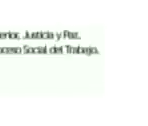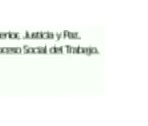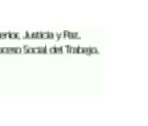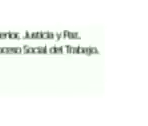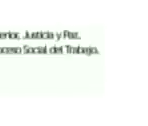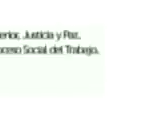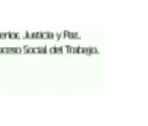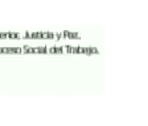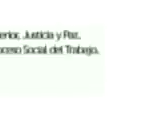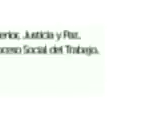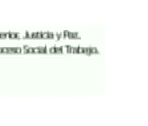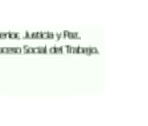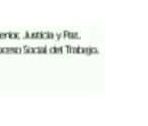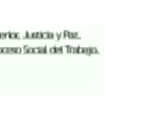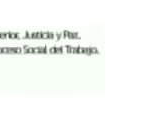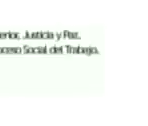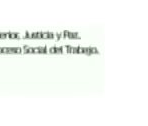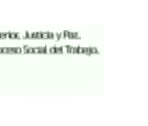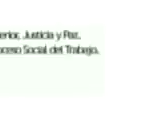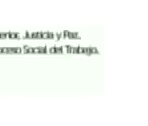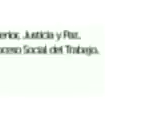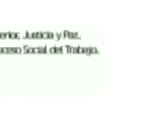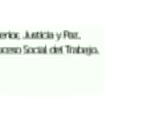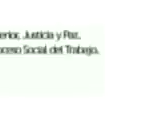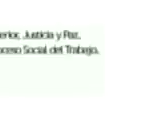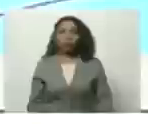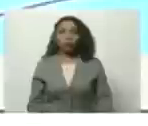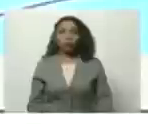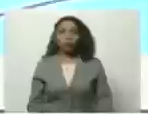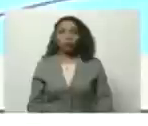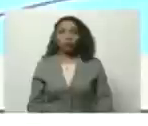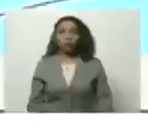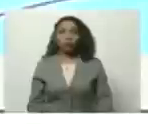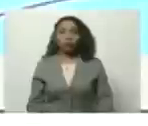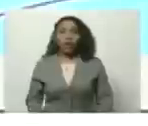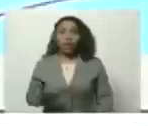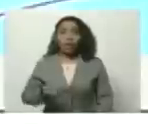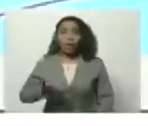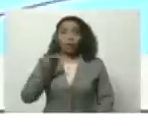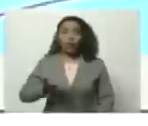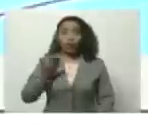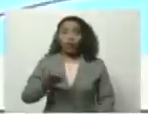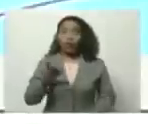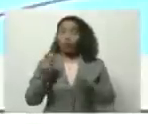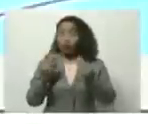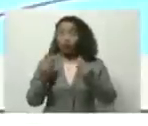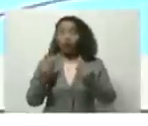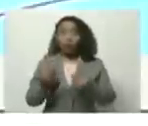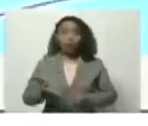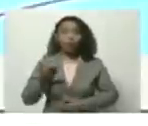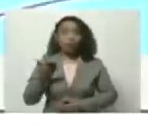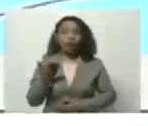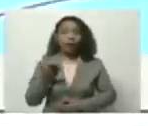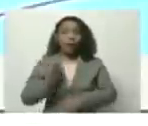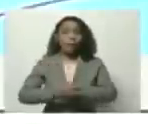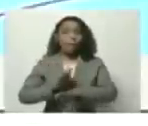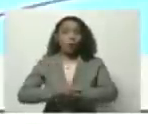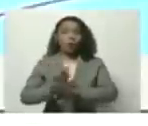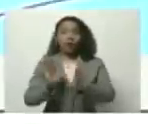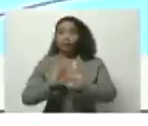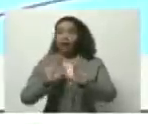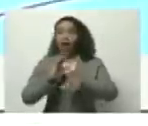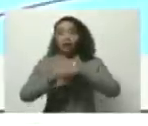de la central bolivariana de los trabajadores. Es muy importante, porque ya se hizo